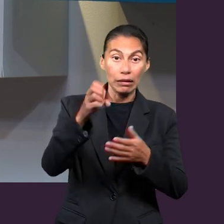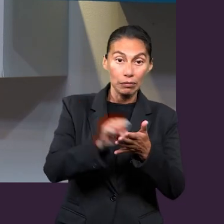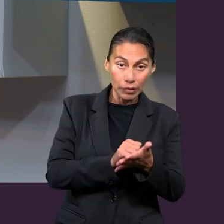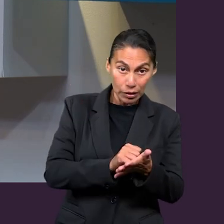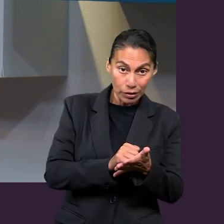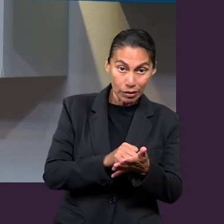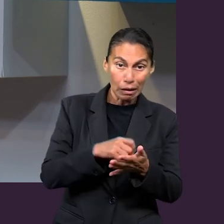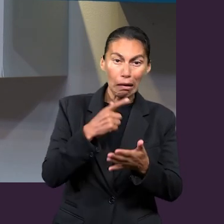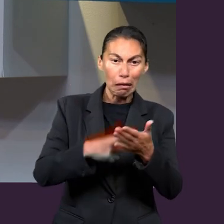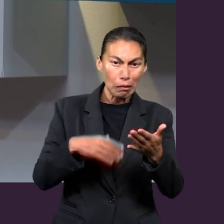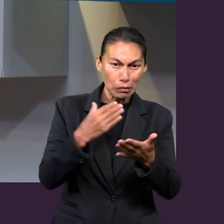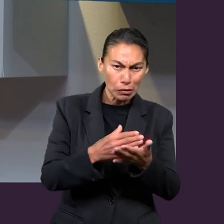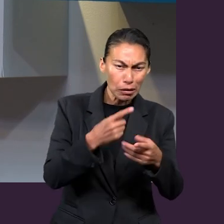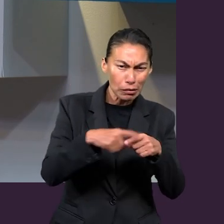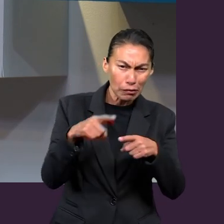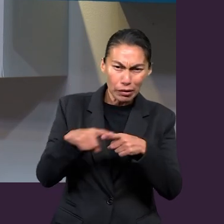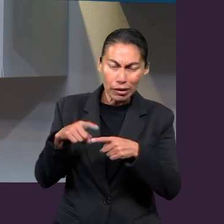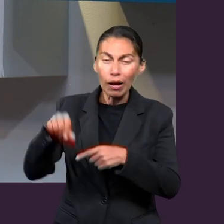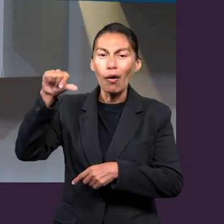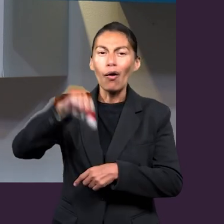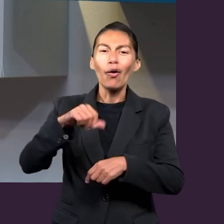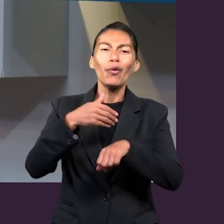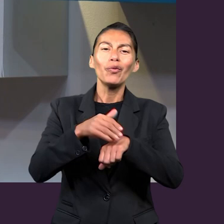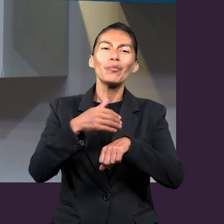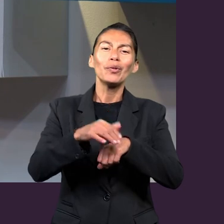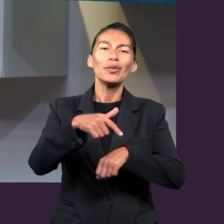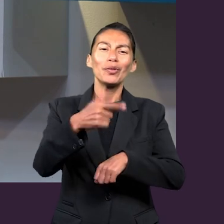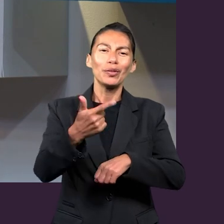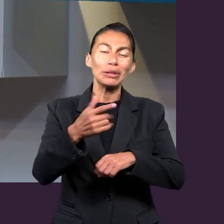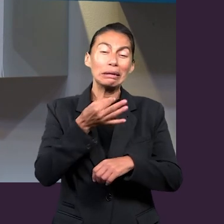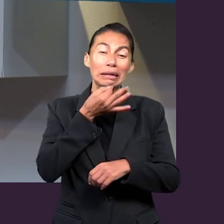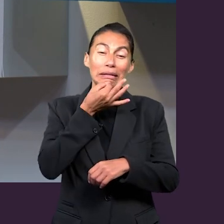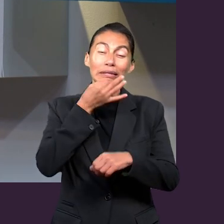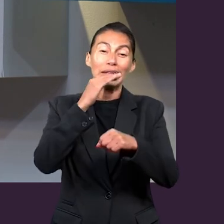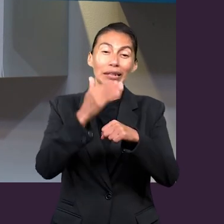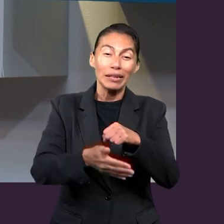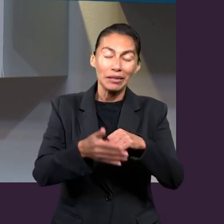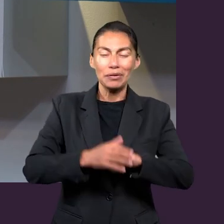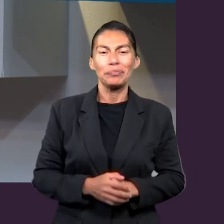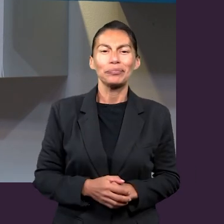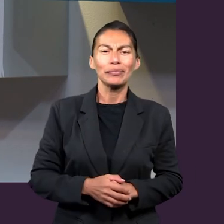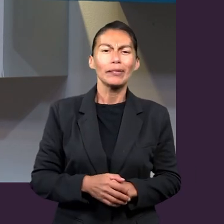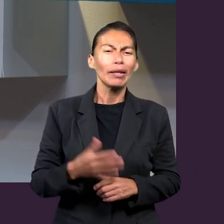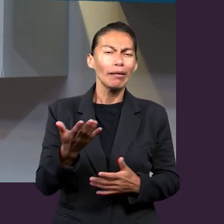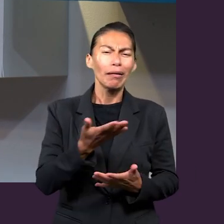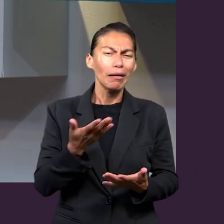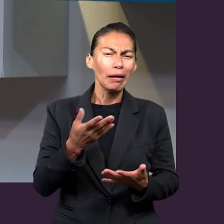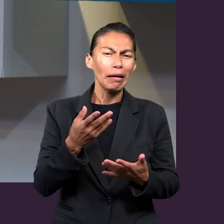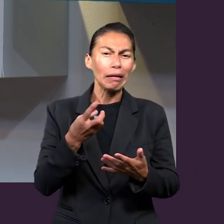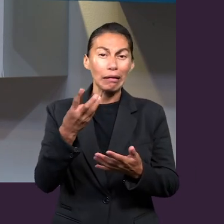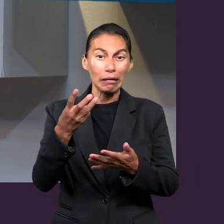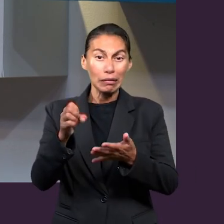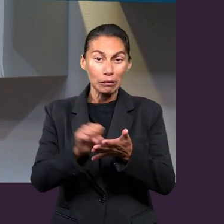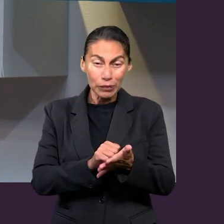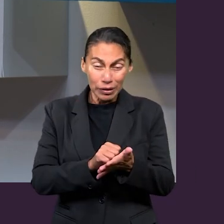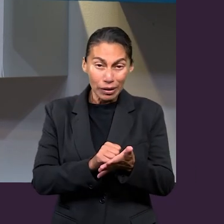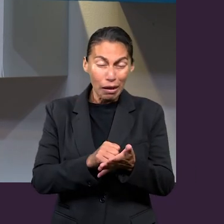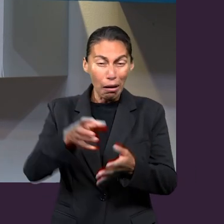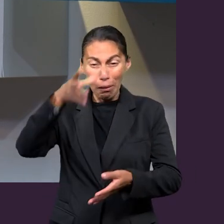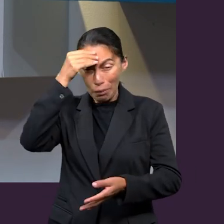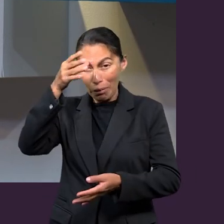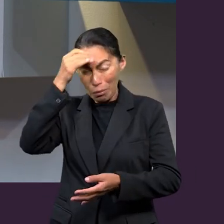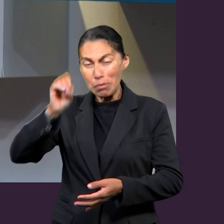largo de este trimestre. Hoy estamos en la elección número 12 y, por lo tanto, prácticamente está acabando este trimestre tan interesante